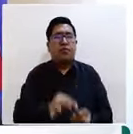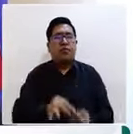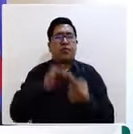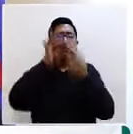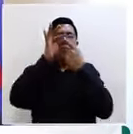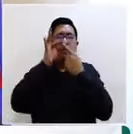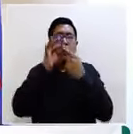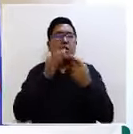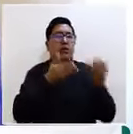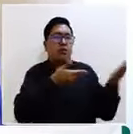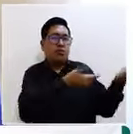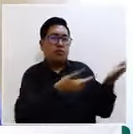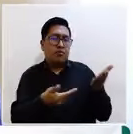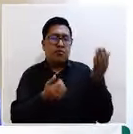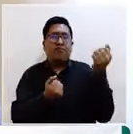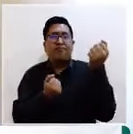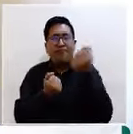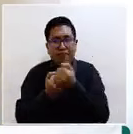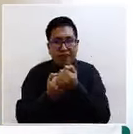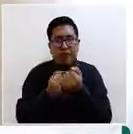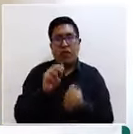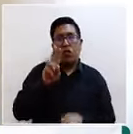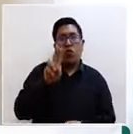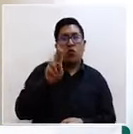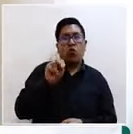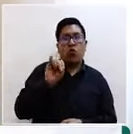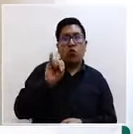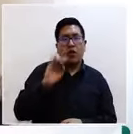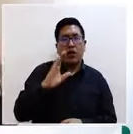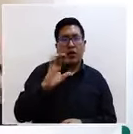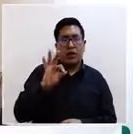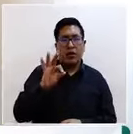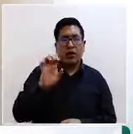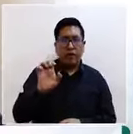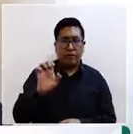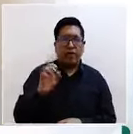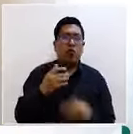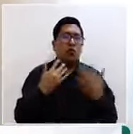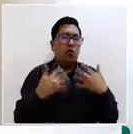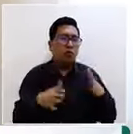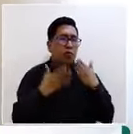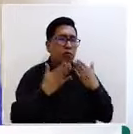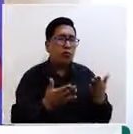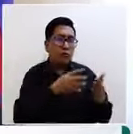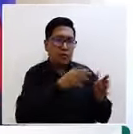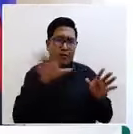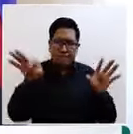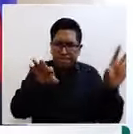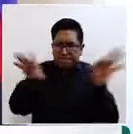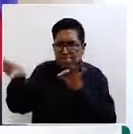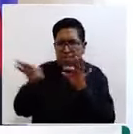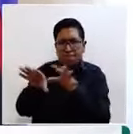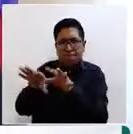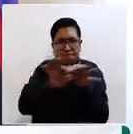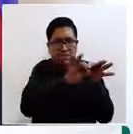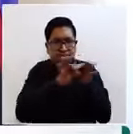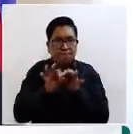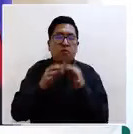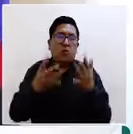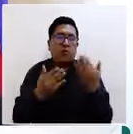de UNICEF, porque en realidad UNICEF ha sido la institución que nos ha unido a varias instituciones que tenemos muchas